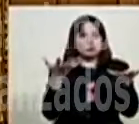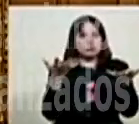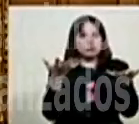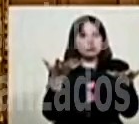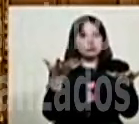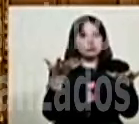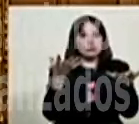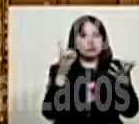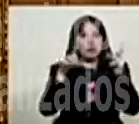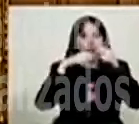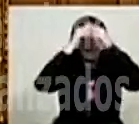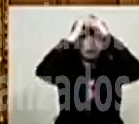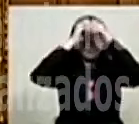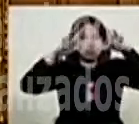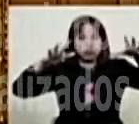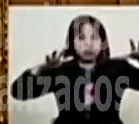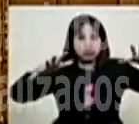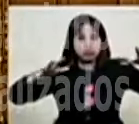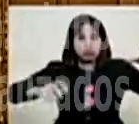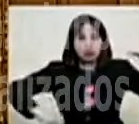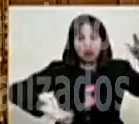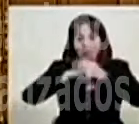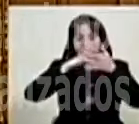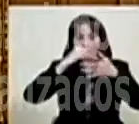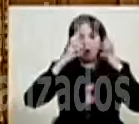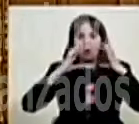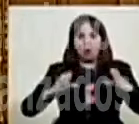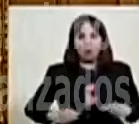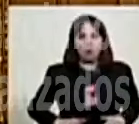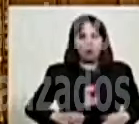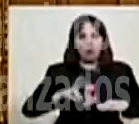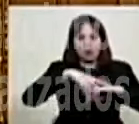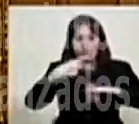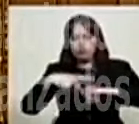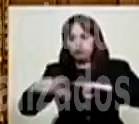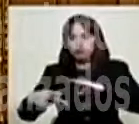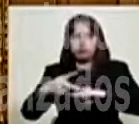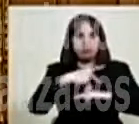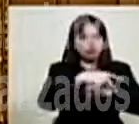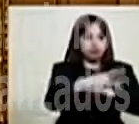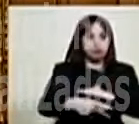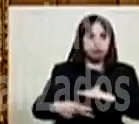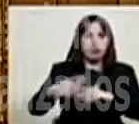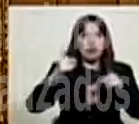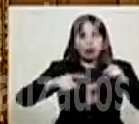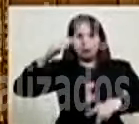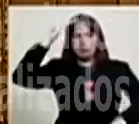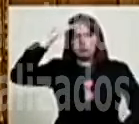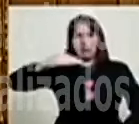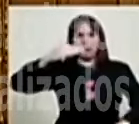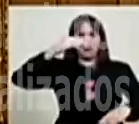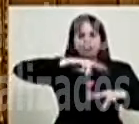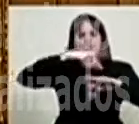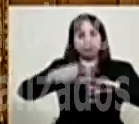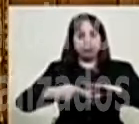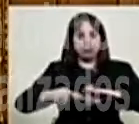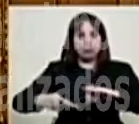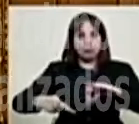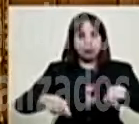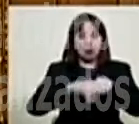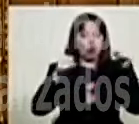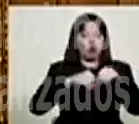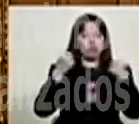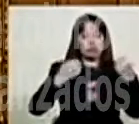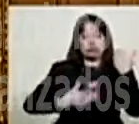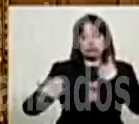Y la onda expansiva impacta en los cuerpos, tumba a algunos de los muchachos que estaban en la parada militar, hiere a